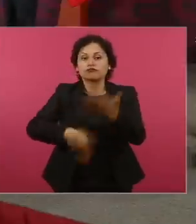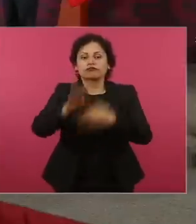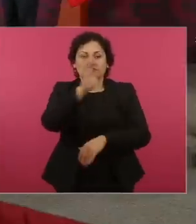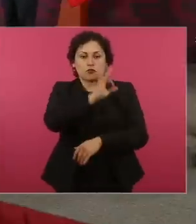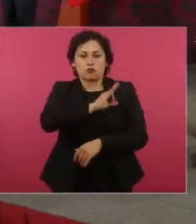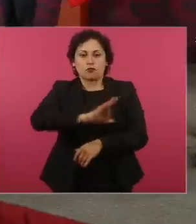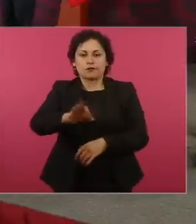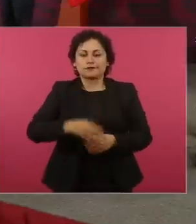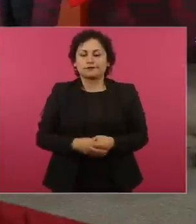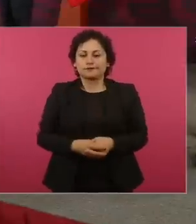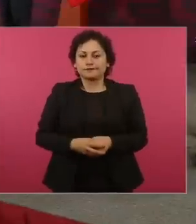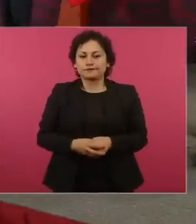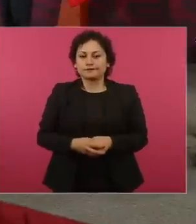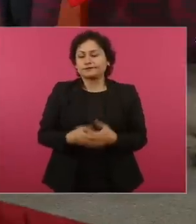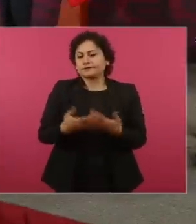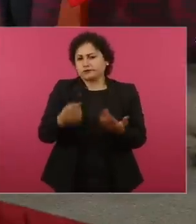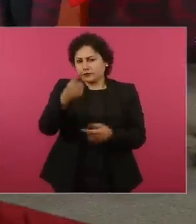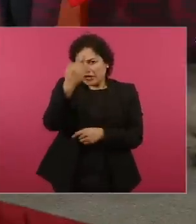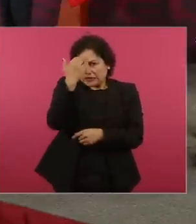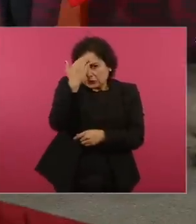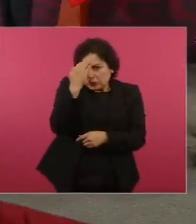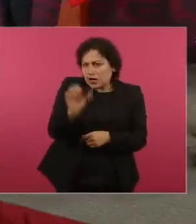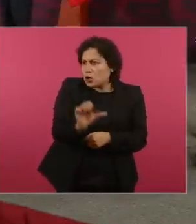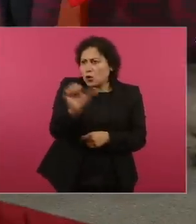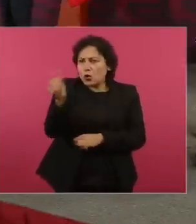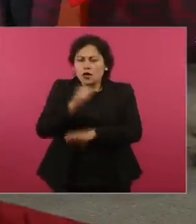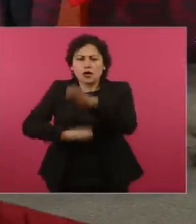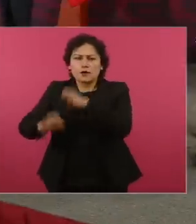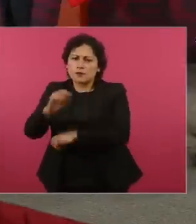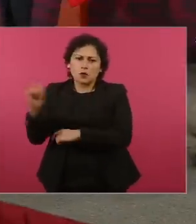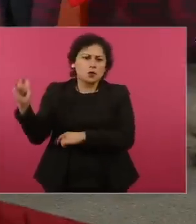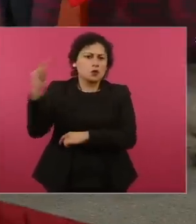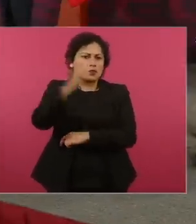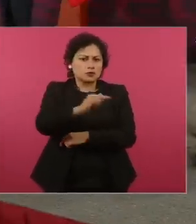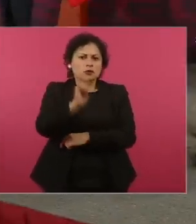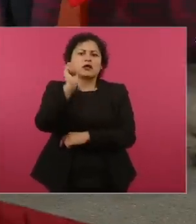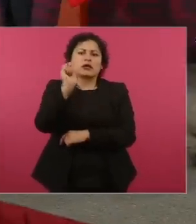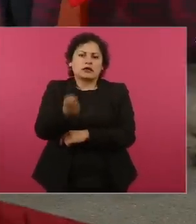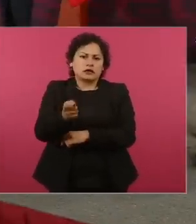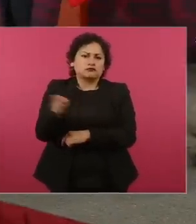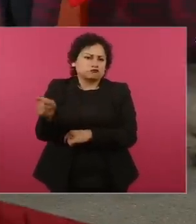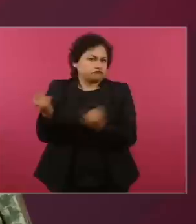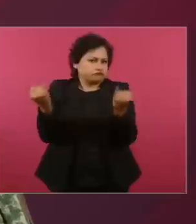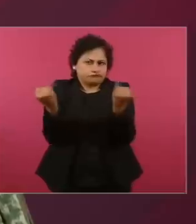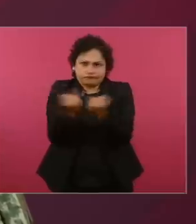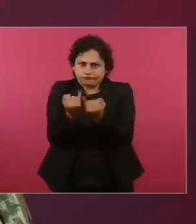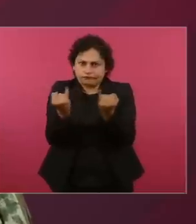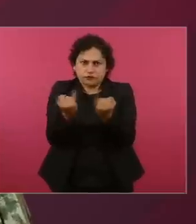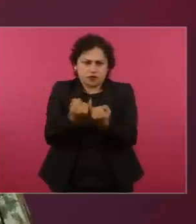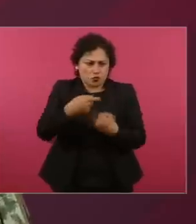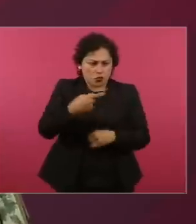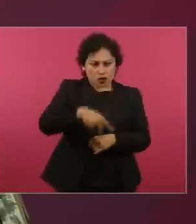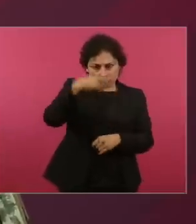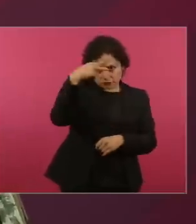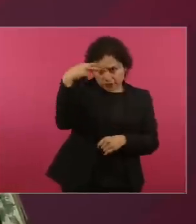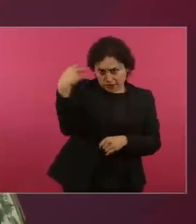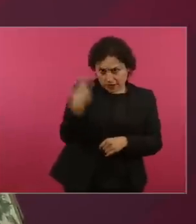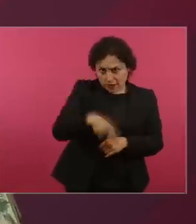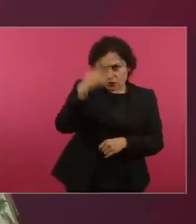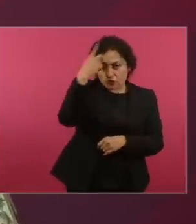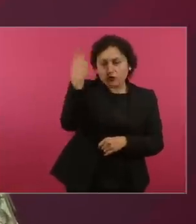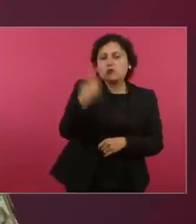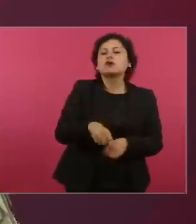Como toda aerolínea, el primer nivel, de primer nivel, está organizada con una